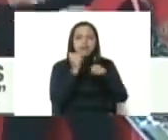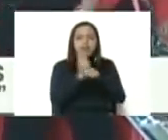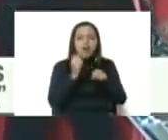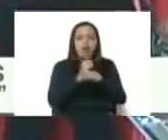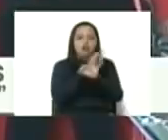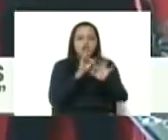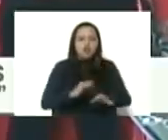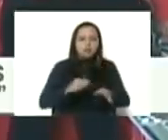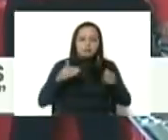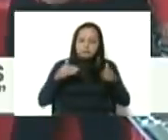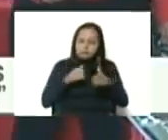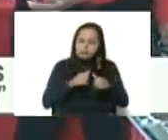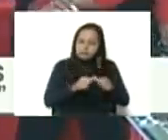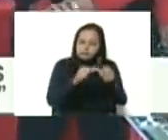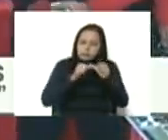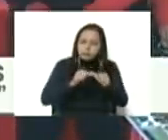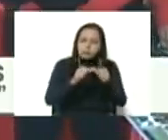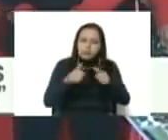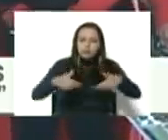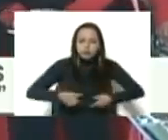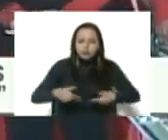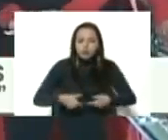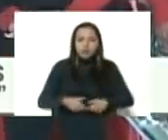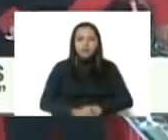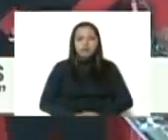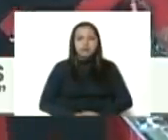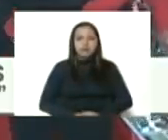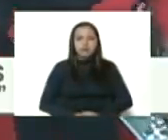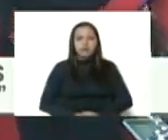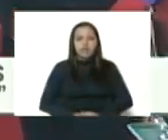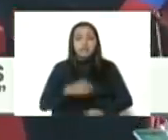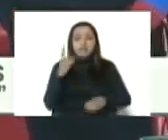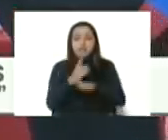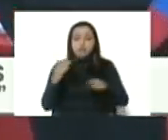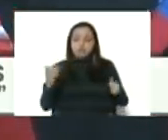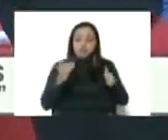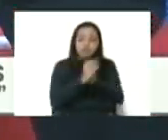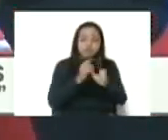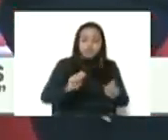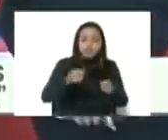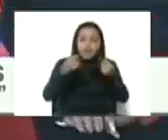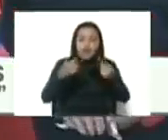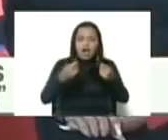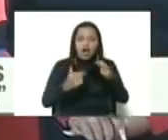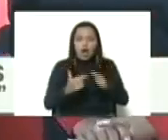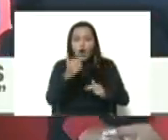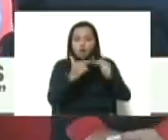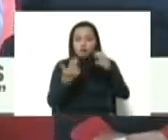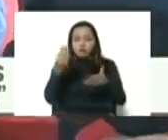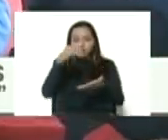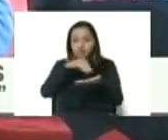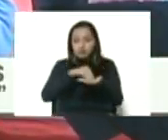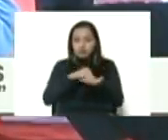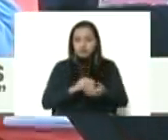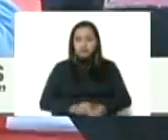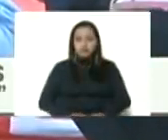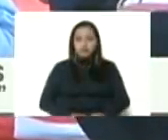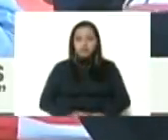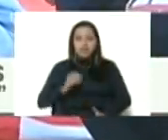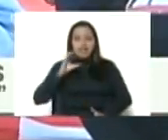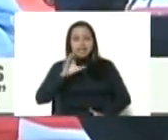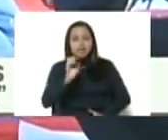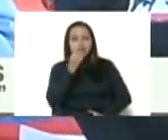manera intensa, porque tenemos que rescatar, reconstruir, como usted lo dijo, el estado